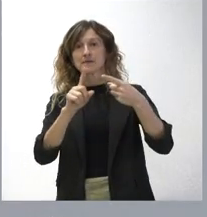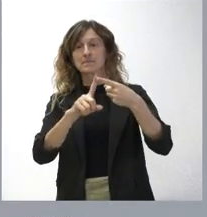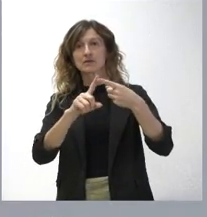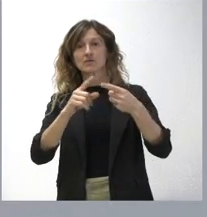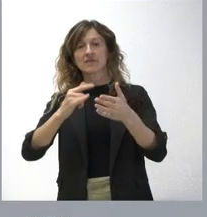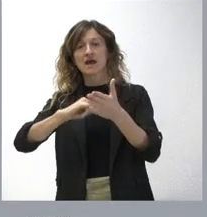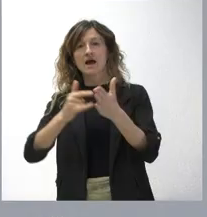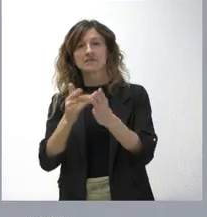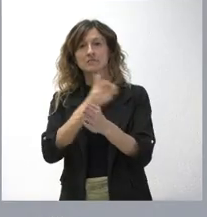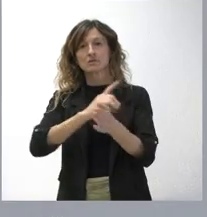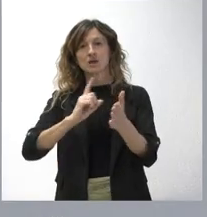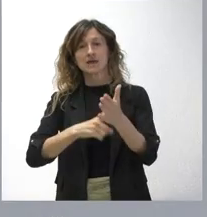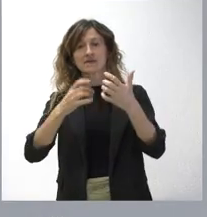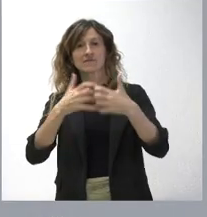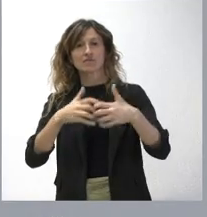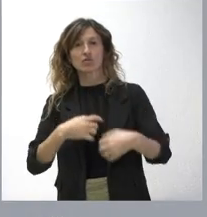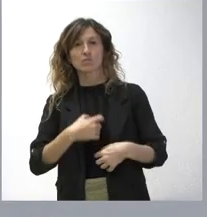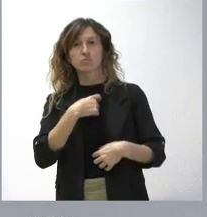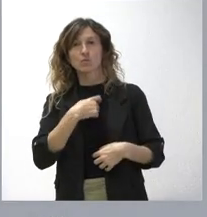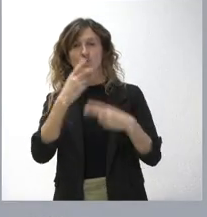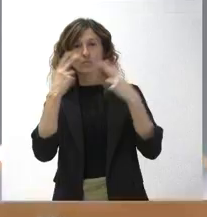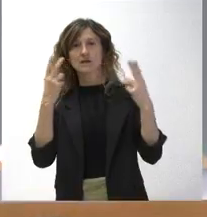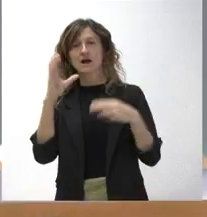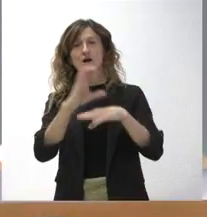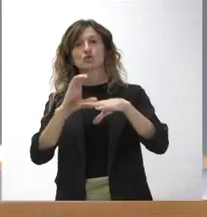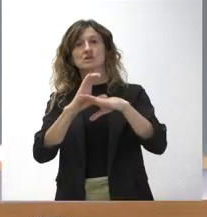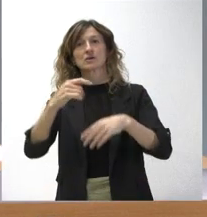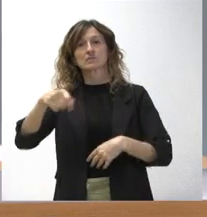anteproyecto de ley de función pública. Y, por tanto, hace la palabra el consejero de la Presidencia.